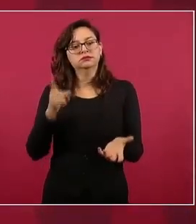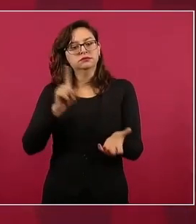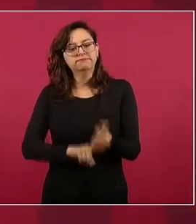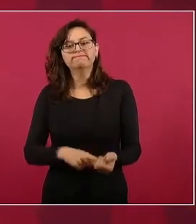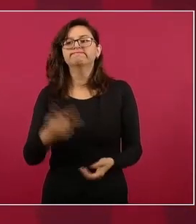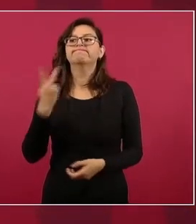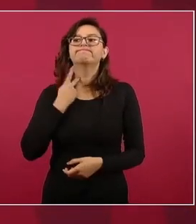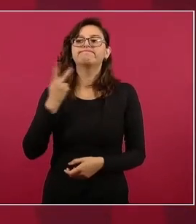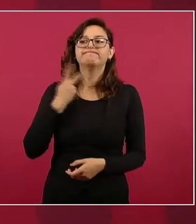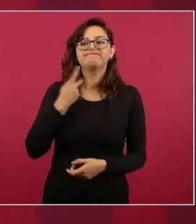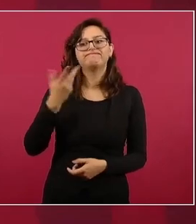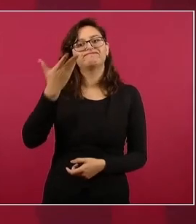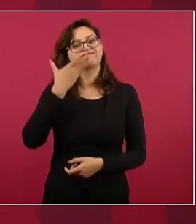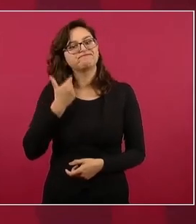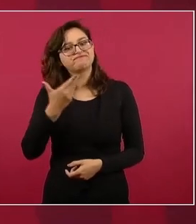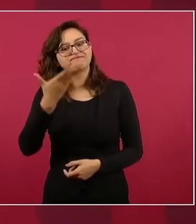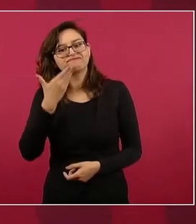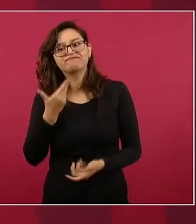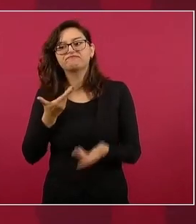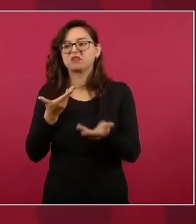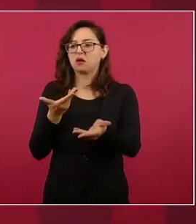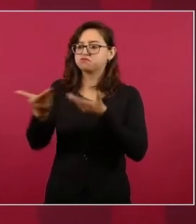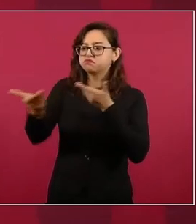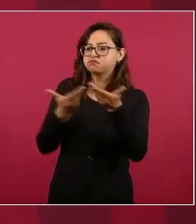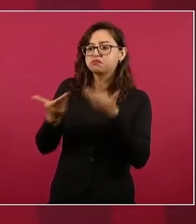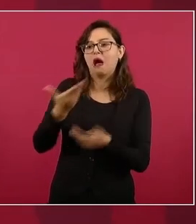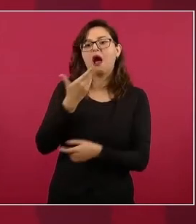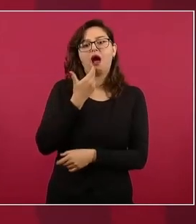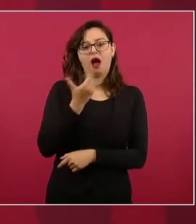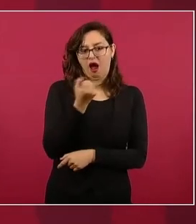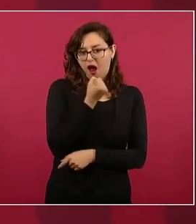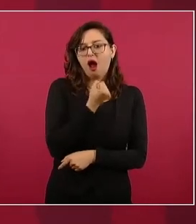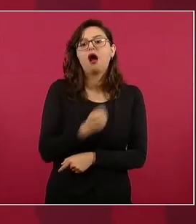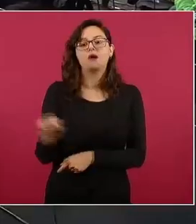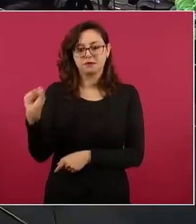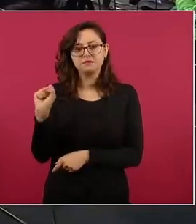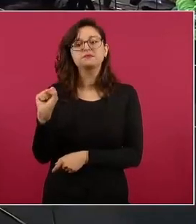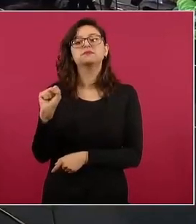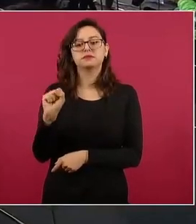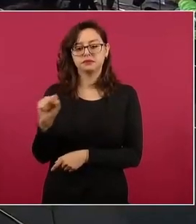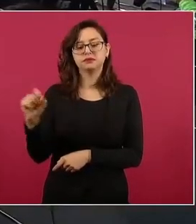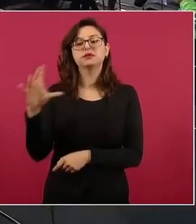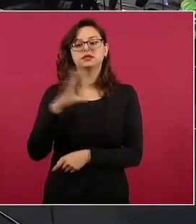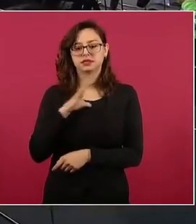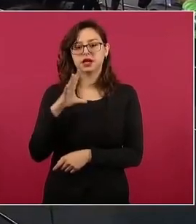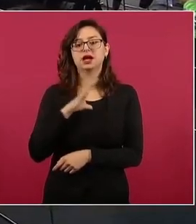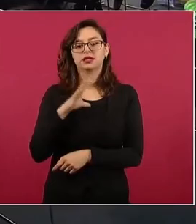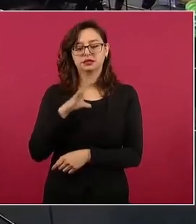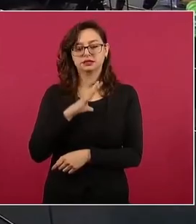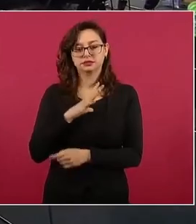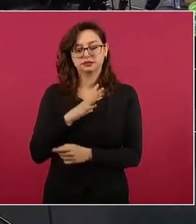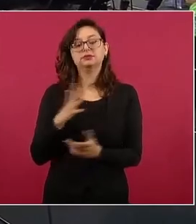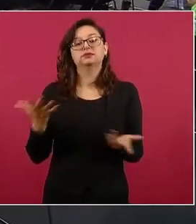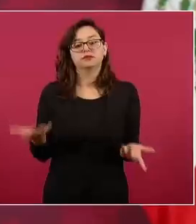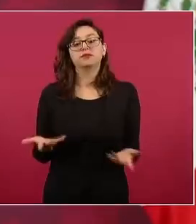hay muy buenos políticos en América y debe haber voluntad